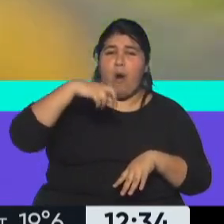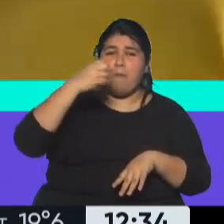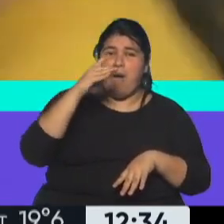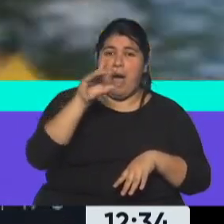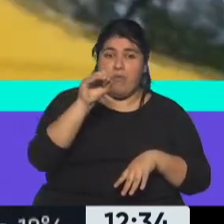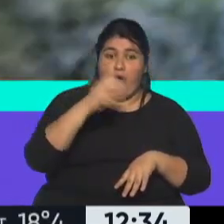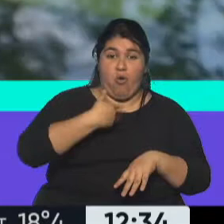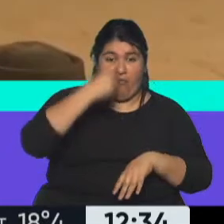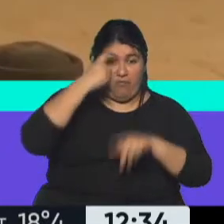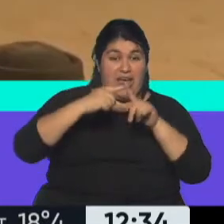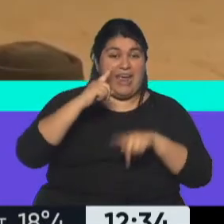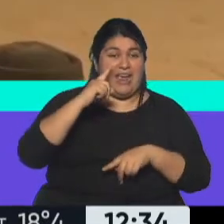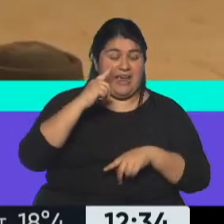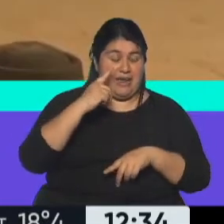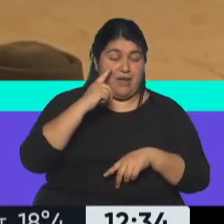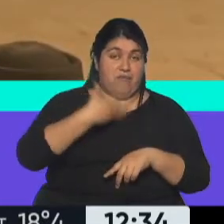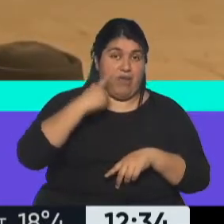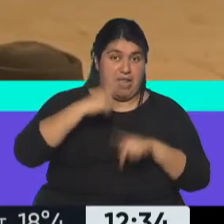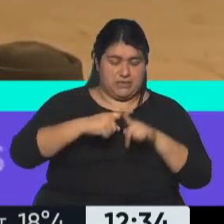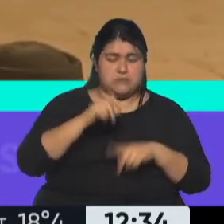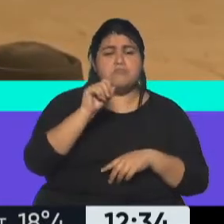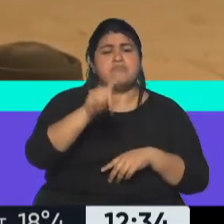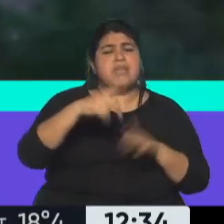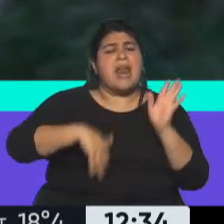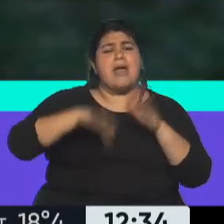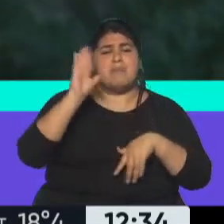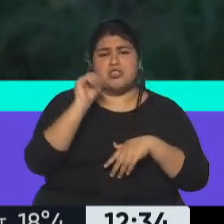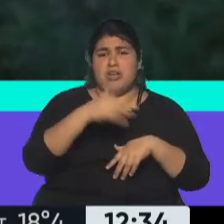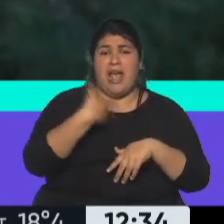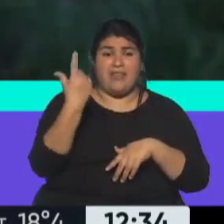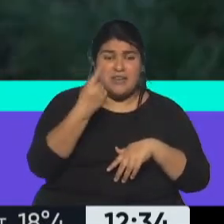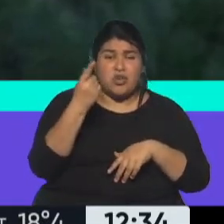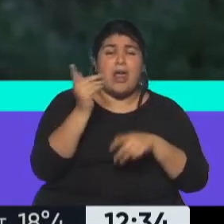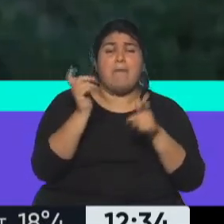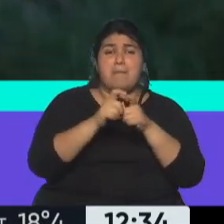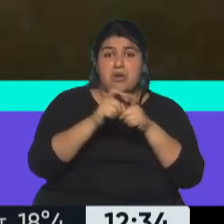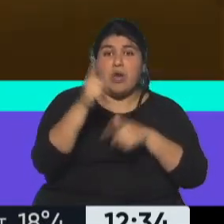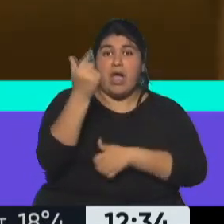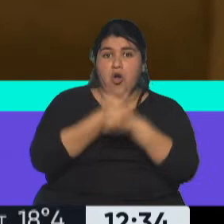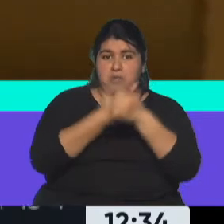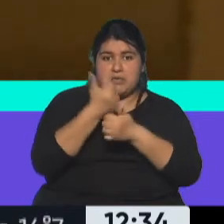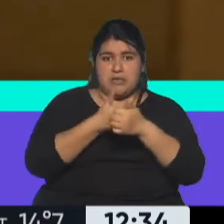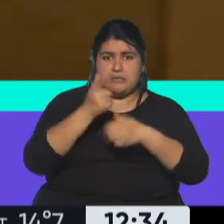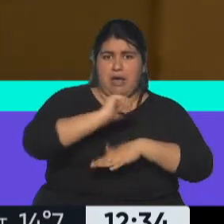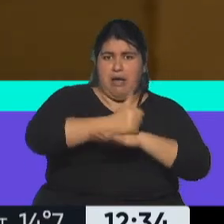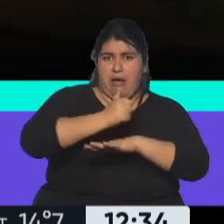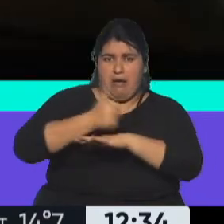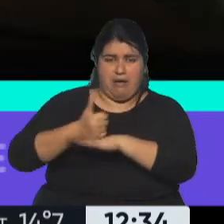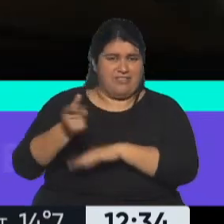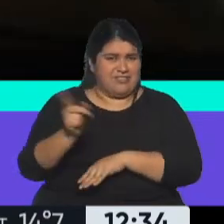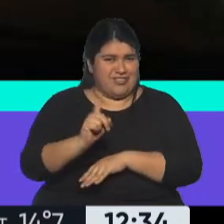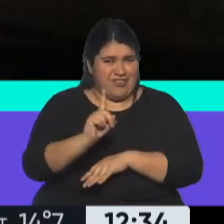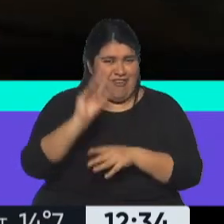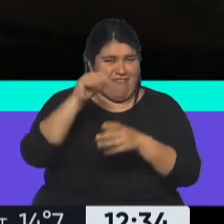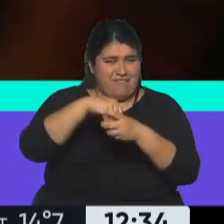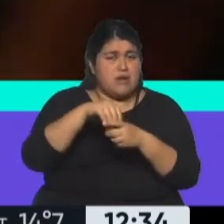del director y parte del elenco, si bien la mayoría, los directores de las películas que están en competencia no van a estar siendo parte del festival.